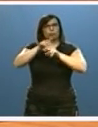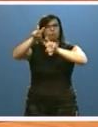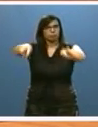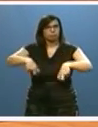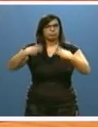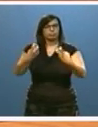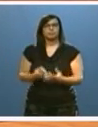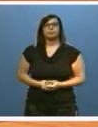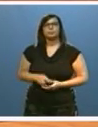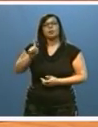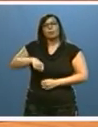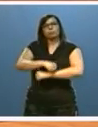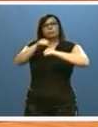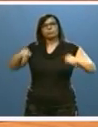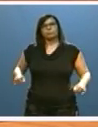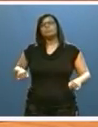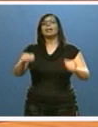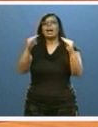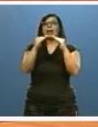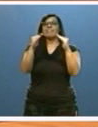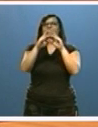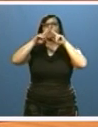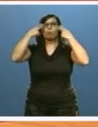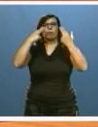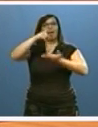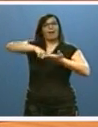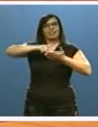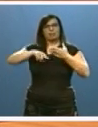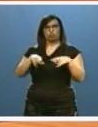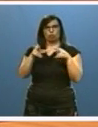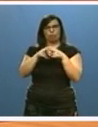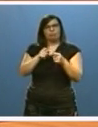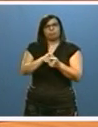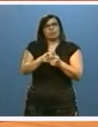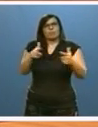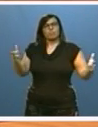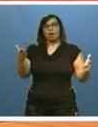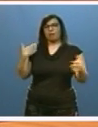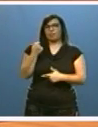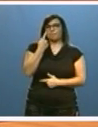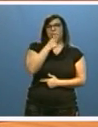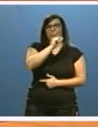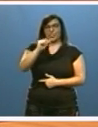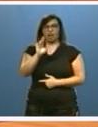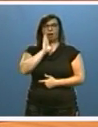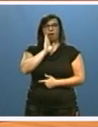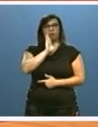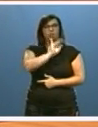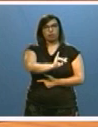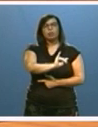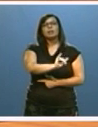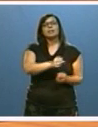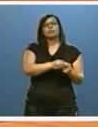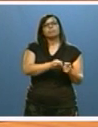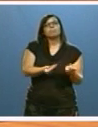Estamos reforzando el parque público de vivienda en alquiler social. A las 1.100 viviendas con las que contaba, le hemos